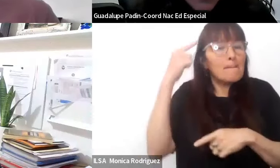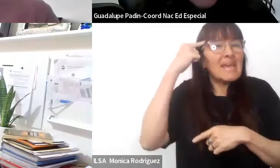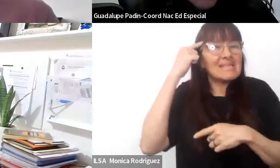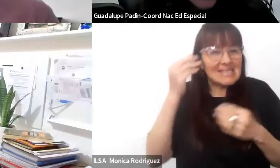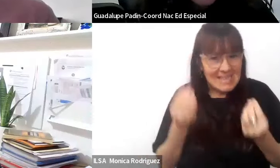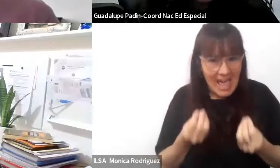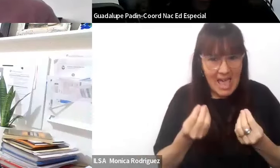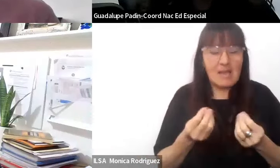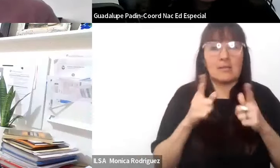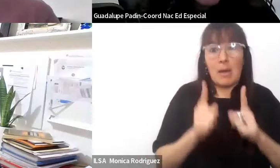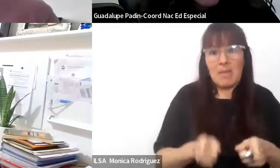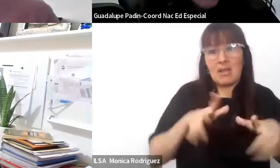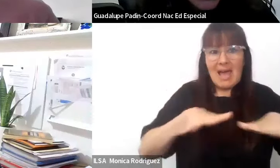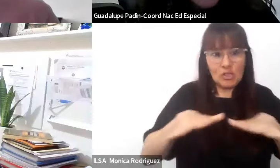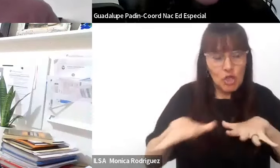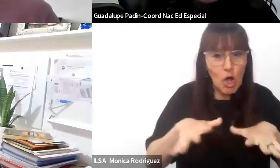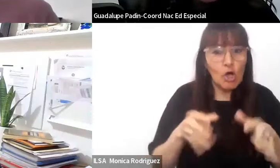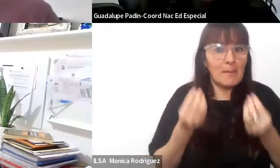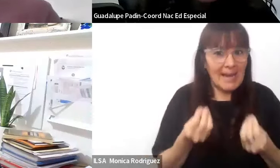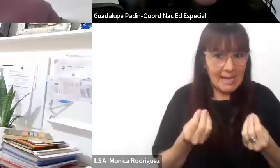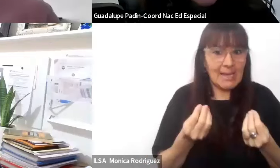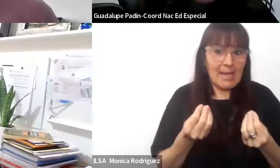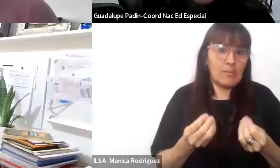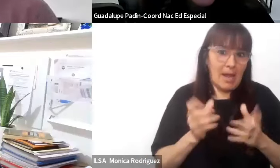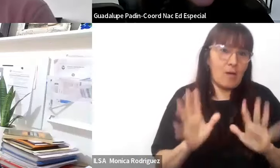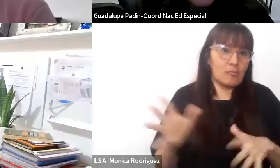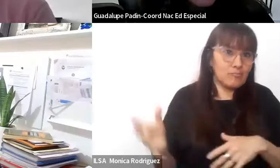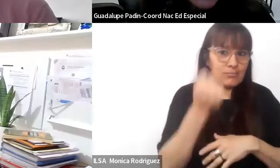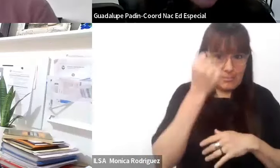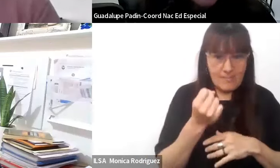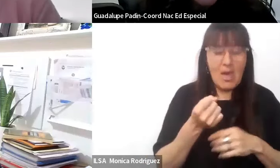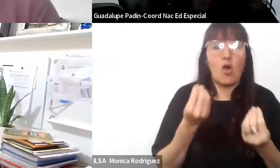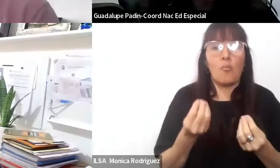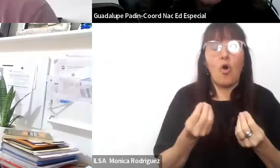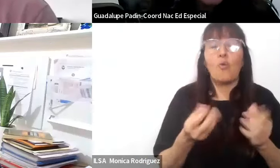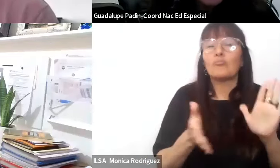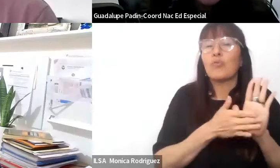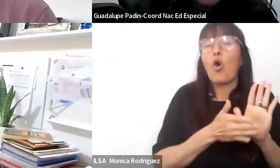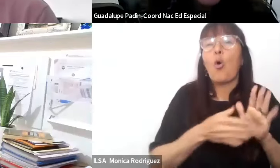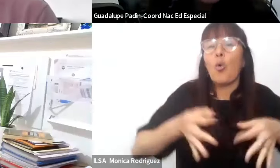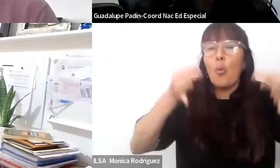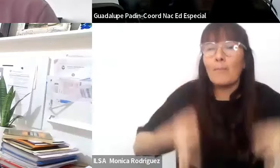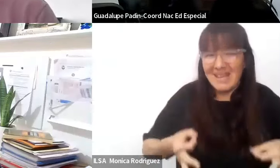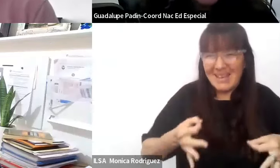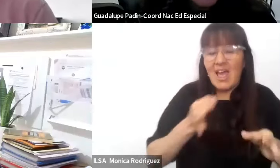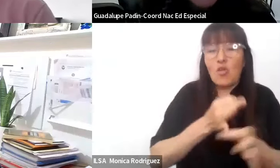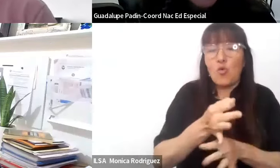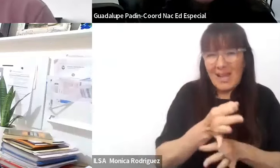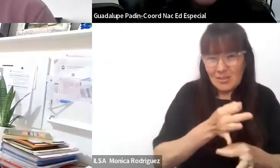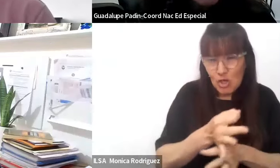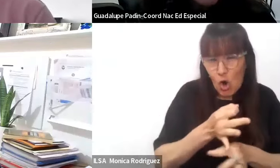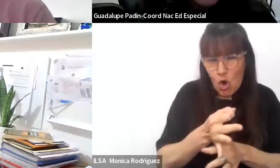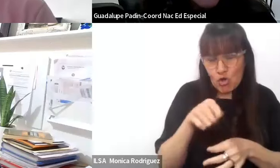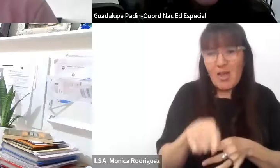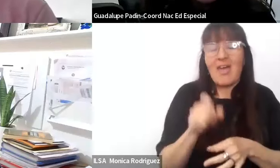hacer acciones para que ello ocurra en términos de cómo garantizar el derecho a la educación de las personas con discapacidad